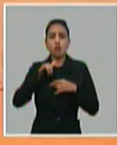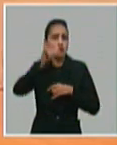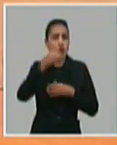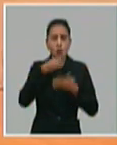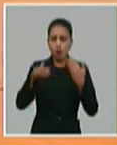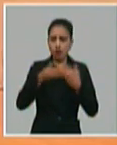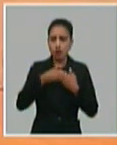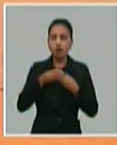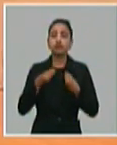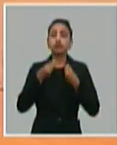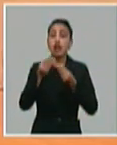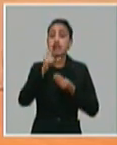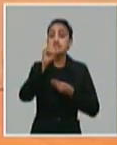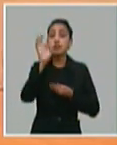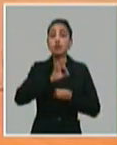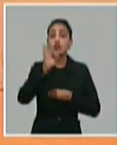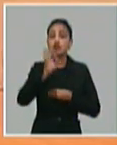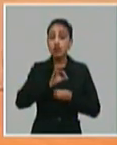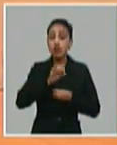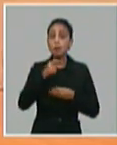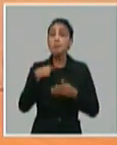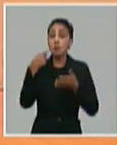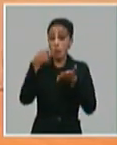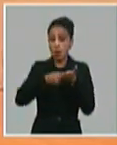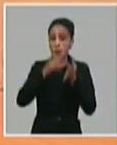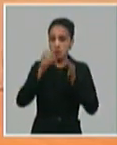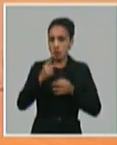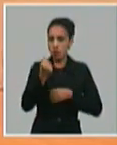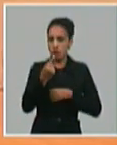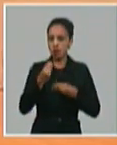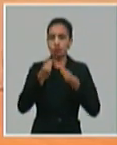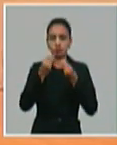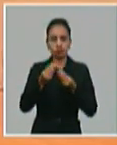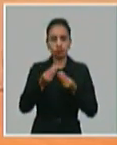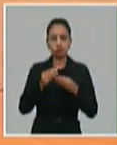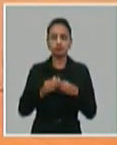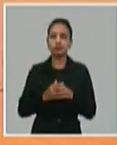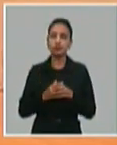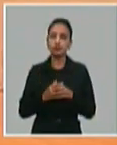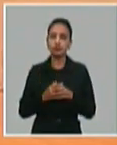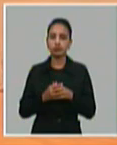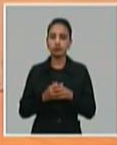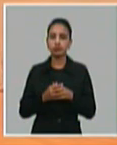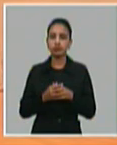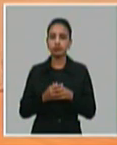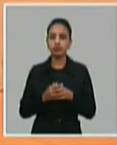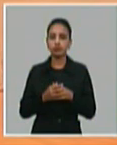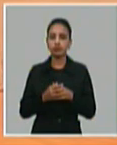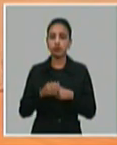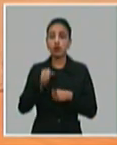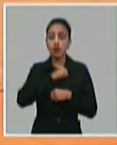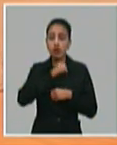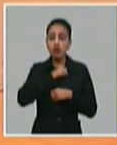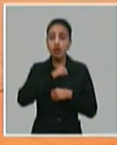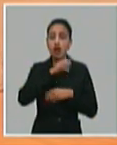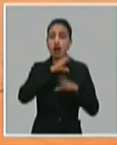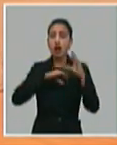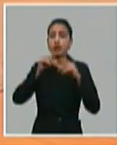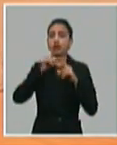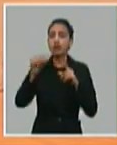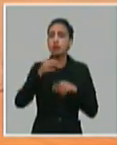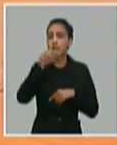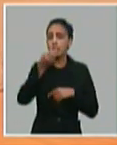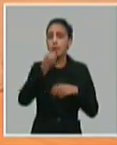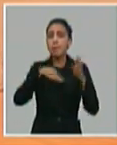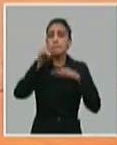100% de lo que había pagado. Finalmente, quería hablar también del tema que anunció